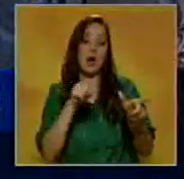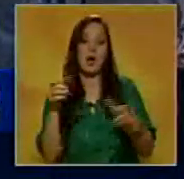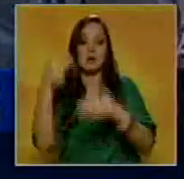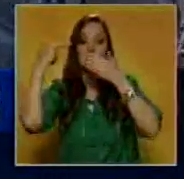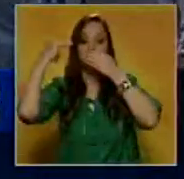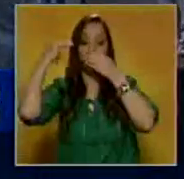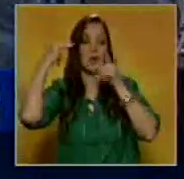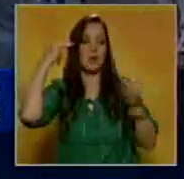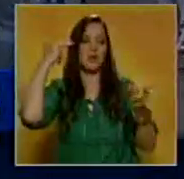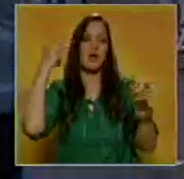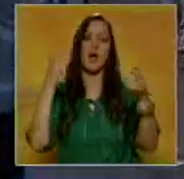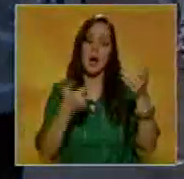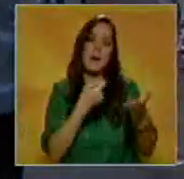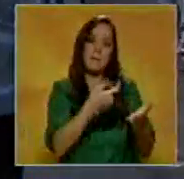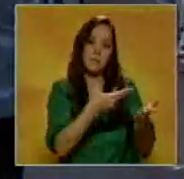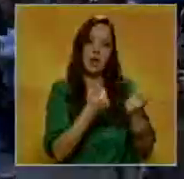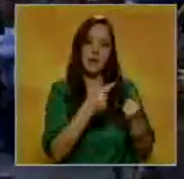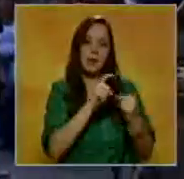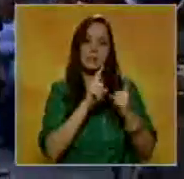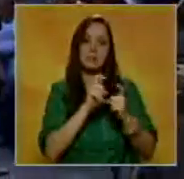de seguridad sospechan que se trata de un crimen pasional.